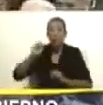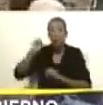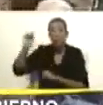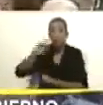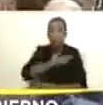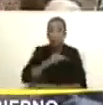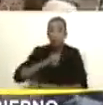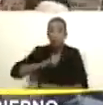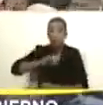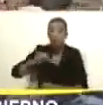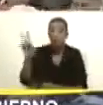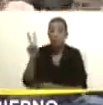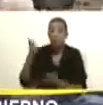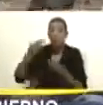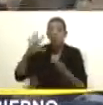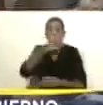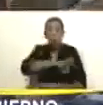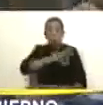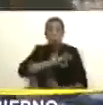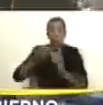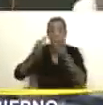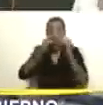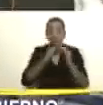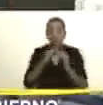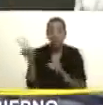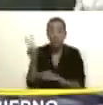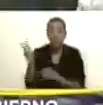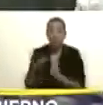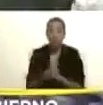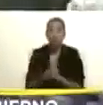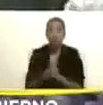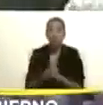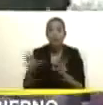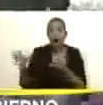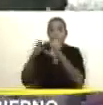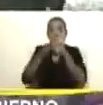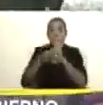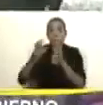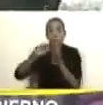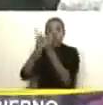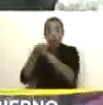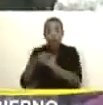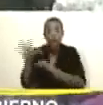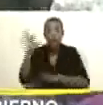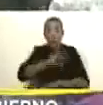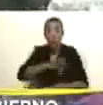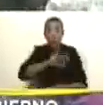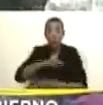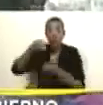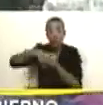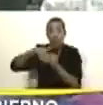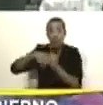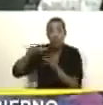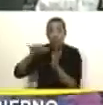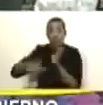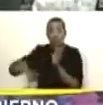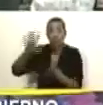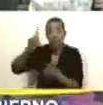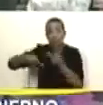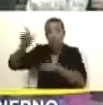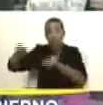Venezuela el Partido Comunista de Venezuela Alianza para el Cambio el Movimiento Electoral del Pueblo